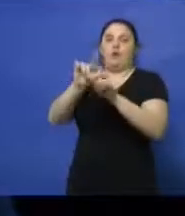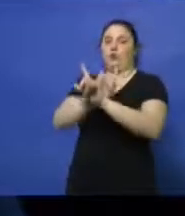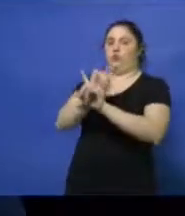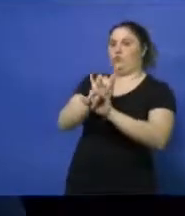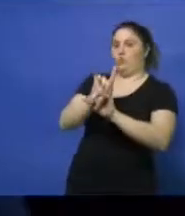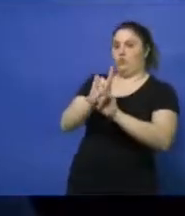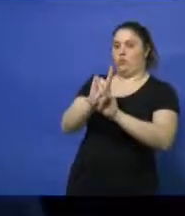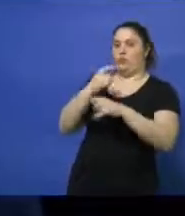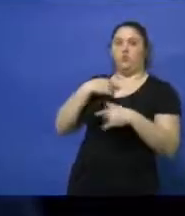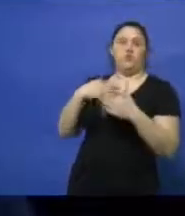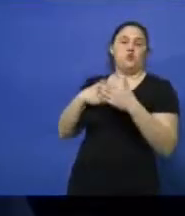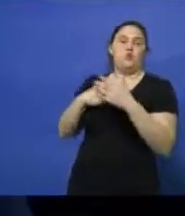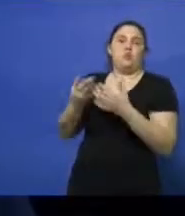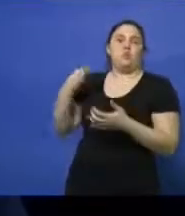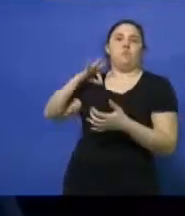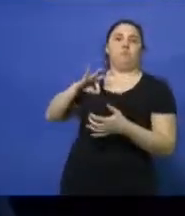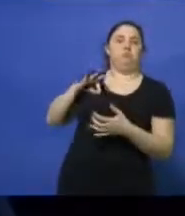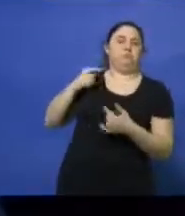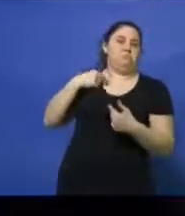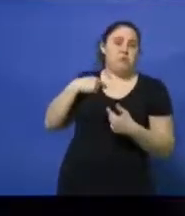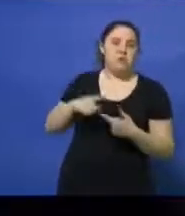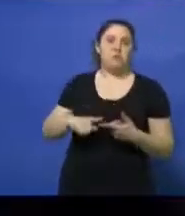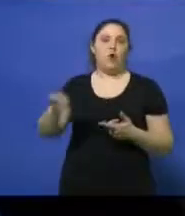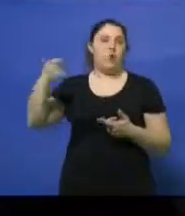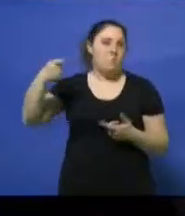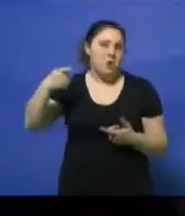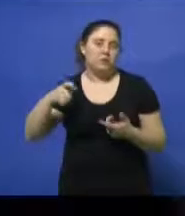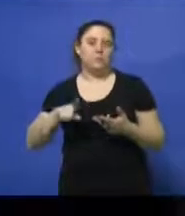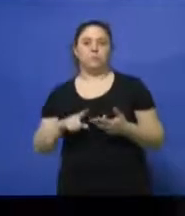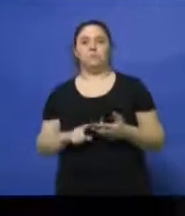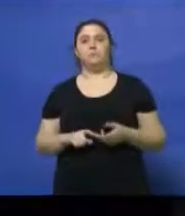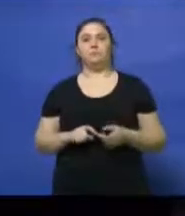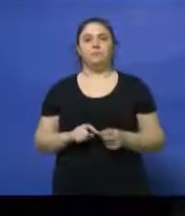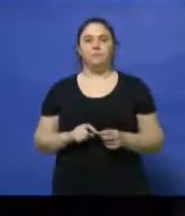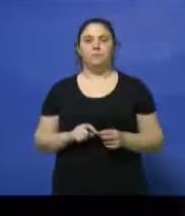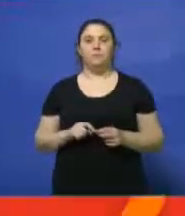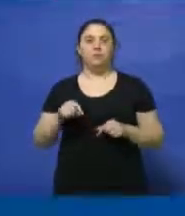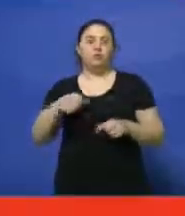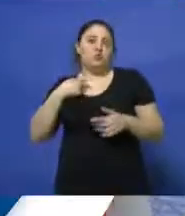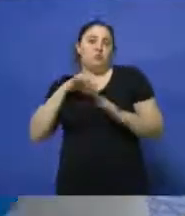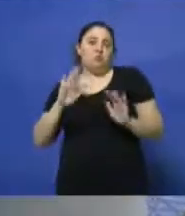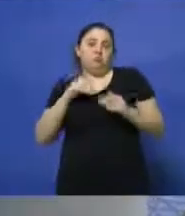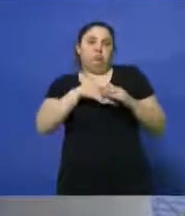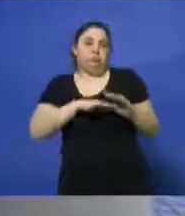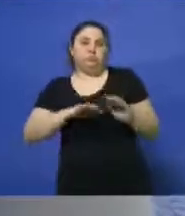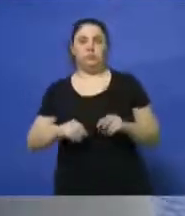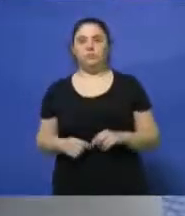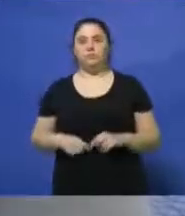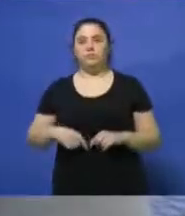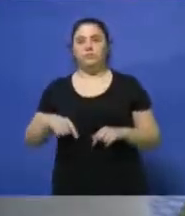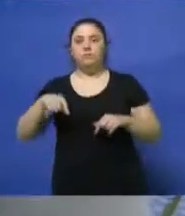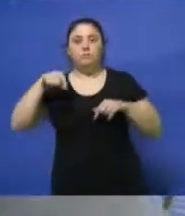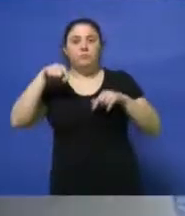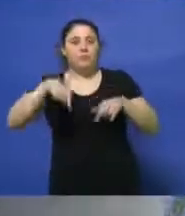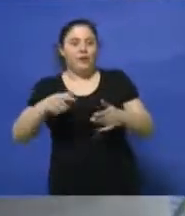de lo que cobro y de la jubilación, ¿cierto? Y de eso me manejo. Se separa, apenas se cobra,